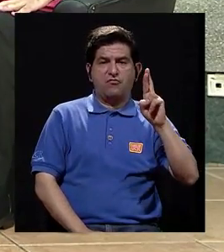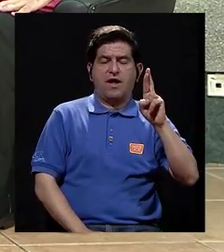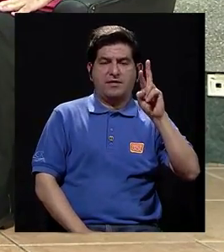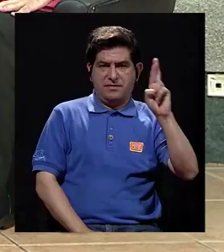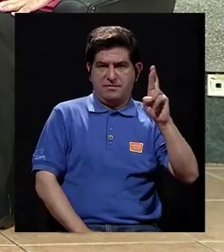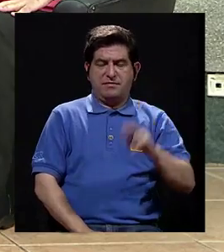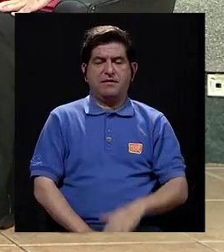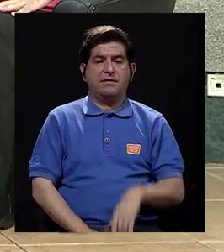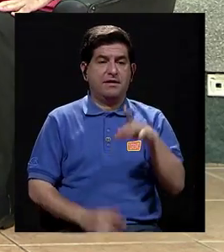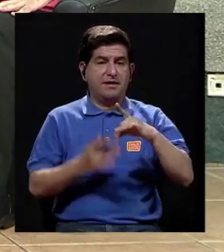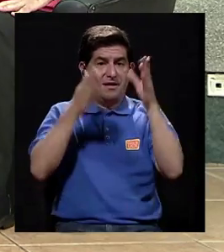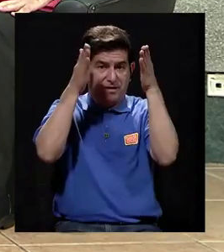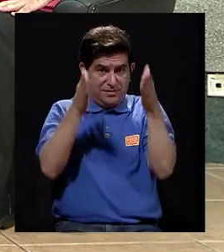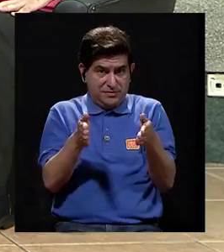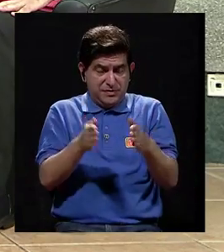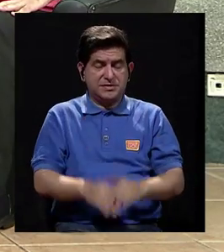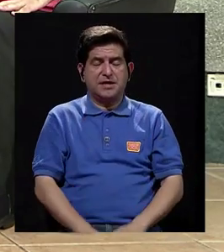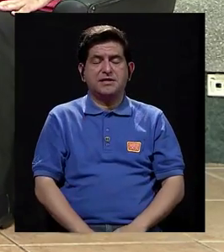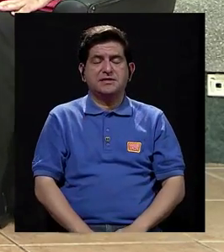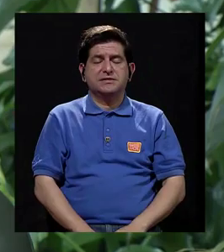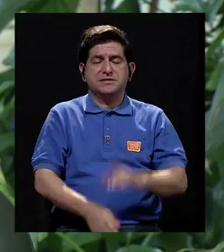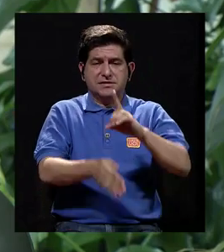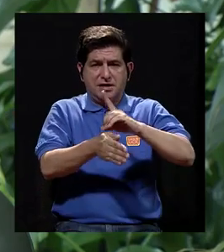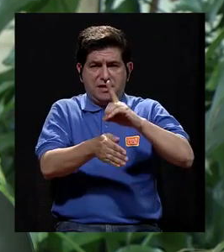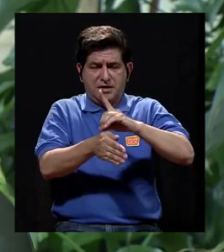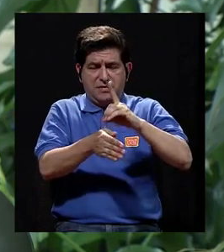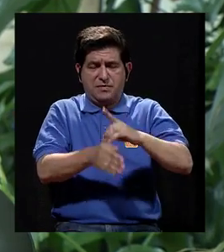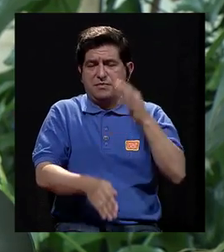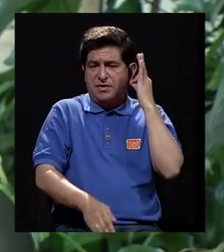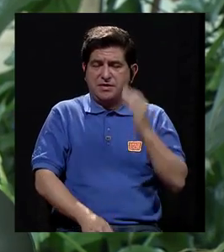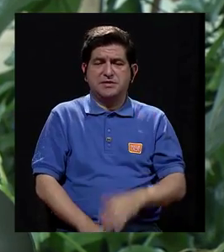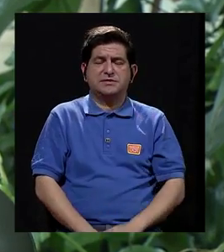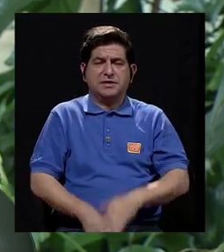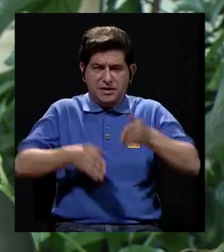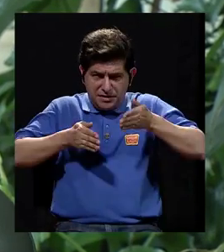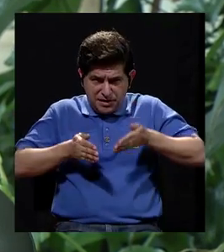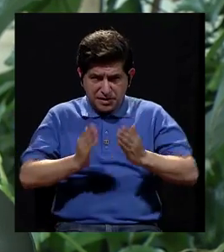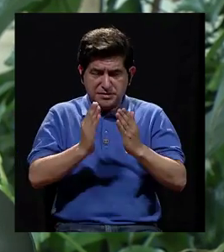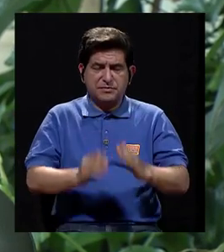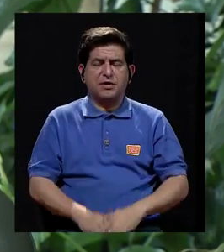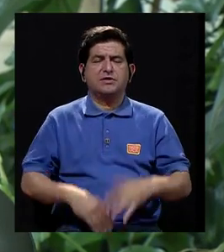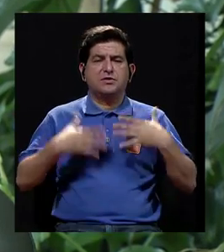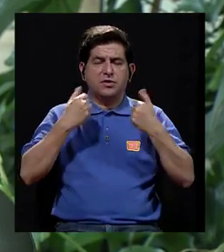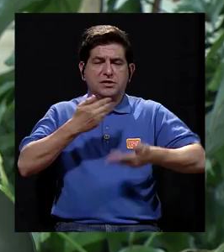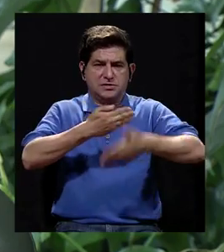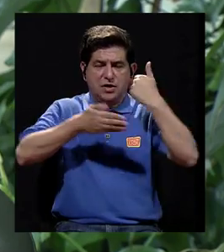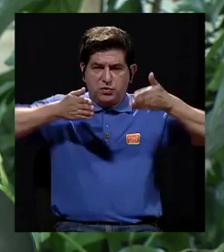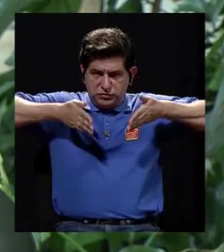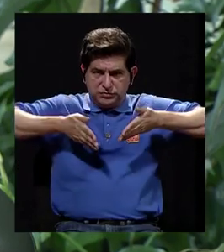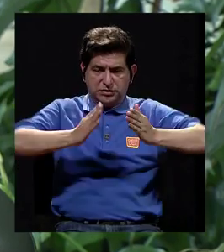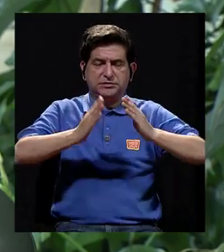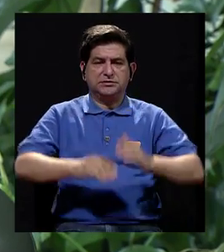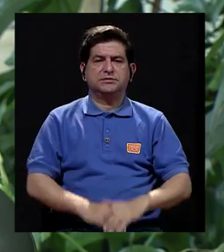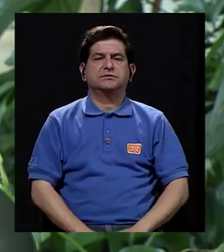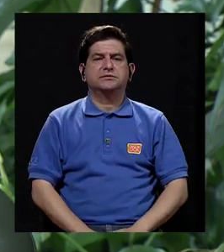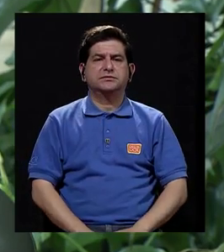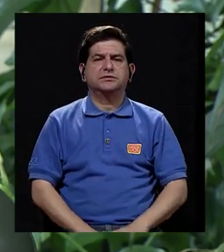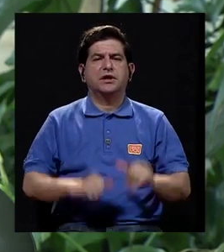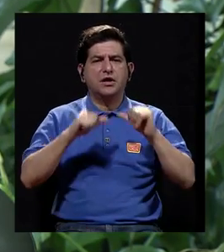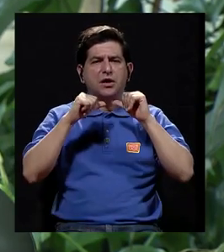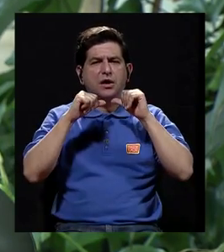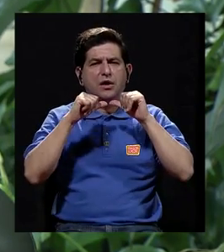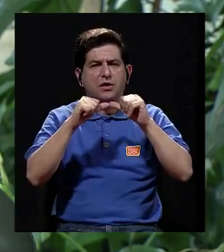don Randall Rivera, él es especialista en ginecología, obstetricia y salud prenatal. Don Randall,